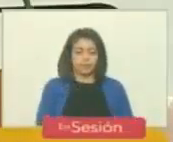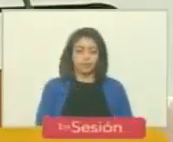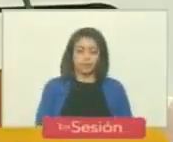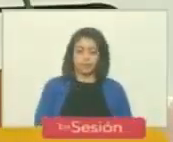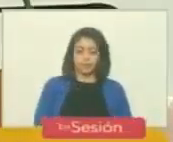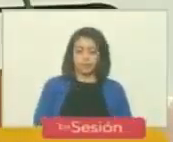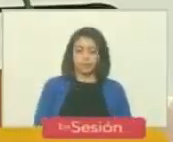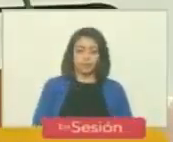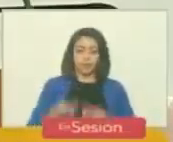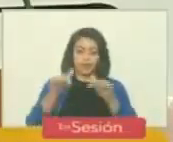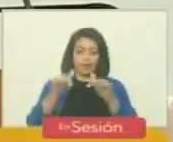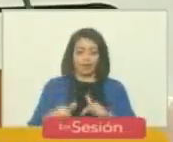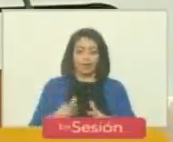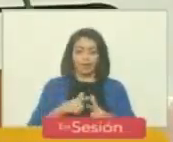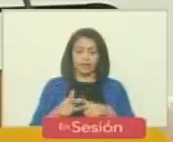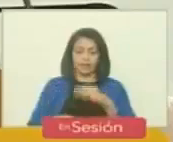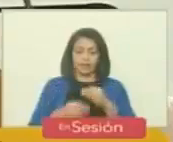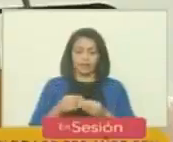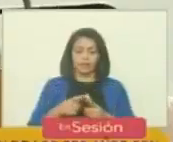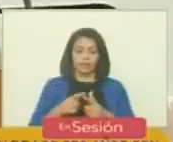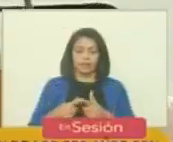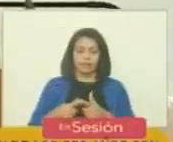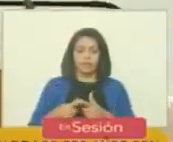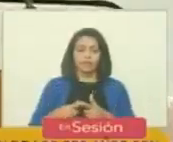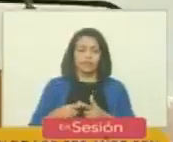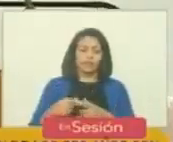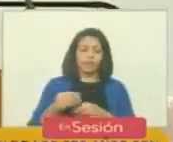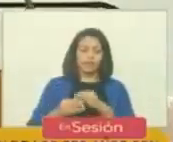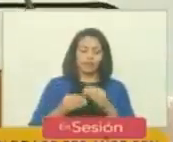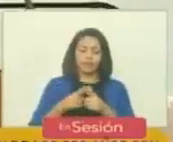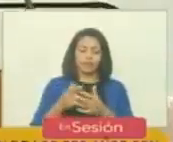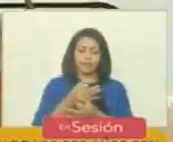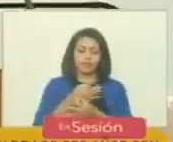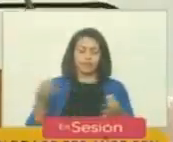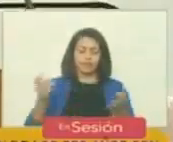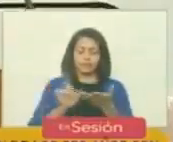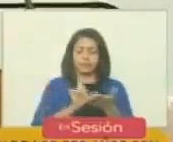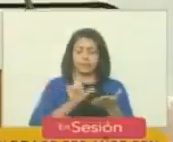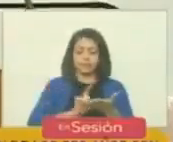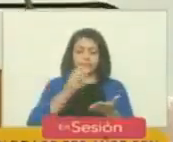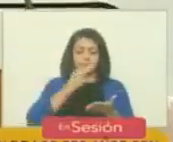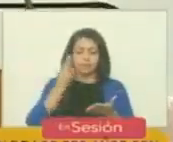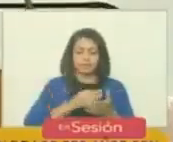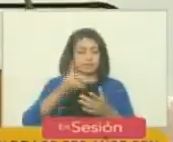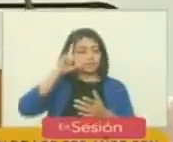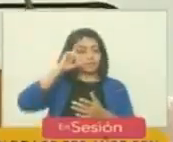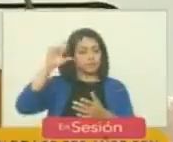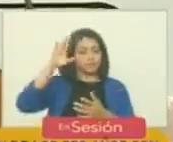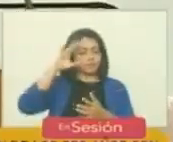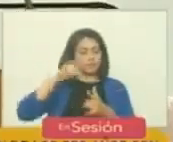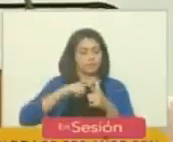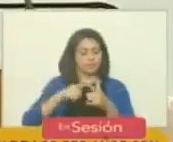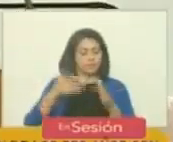Este es nuestro padre Bolívar, fuente constante de inspiración.